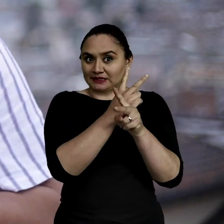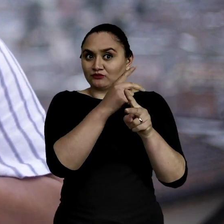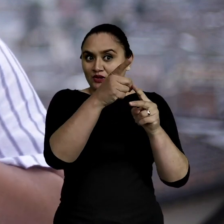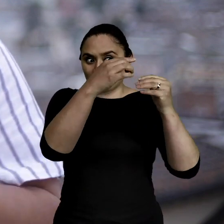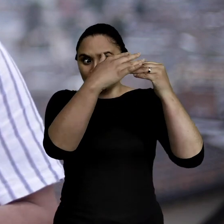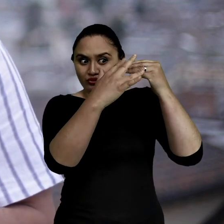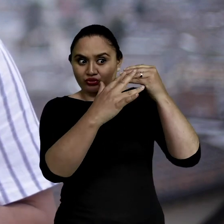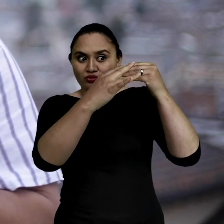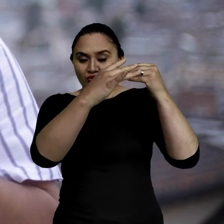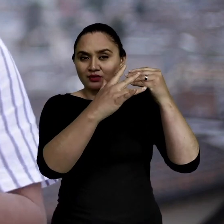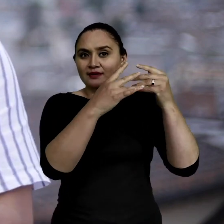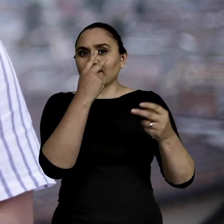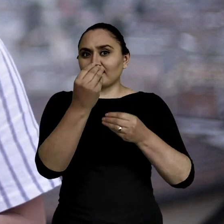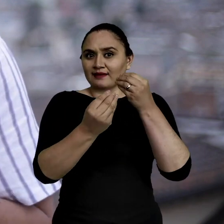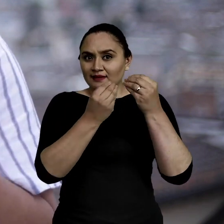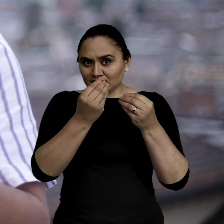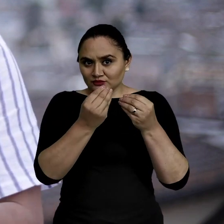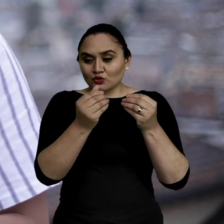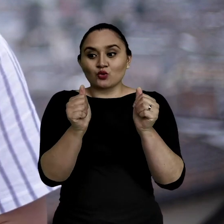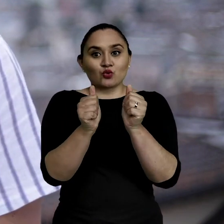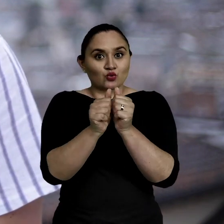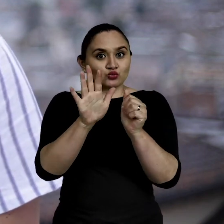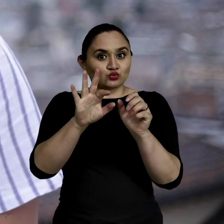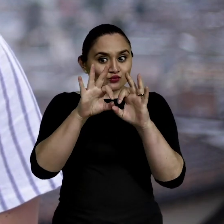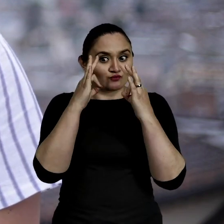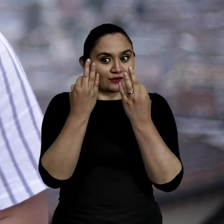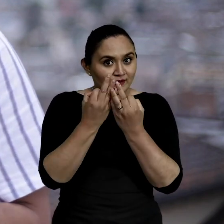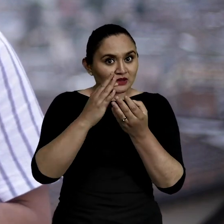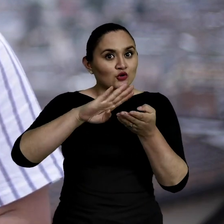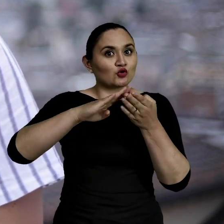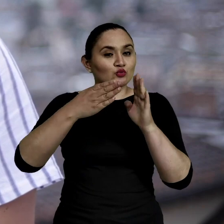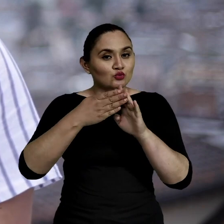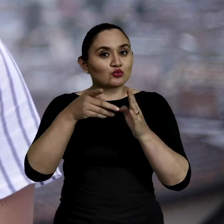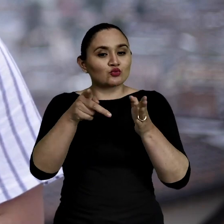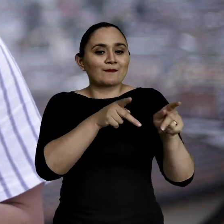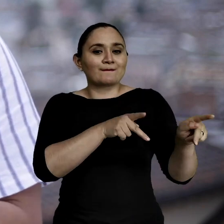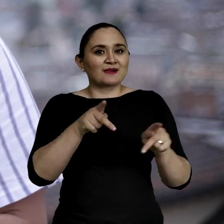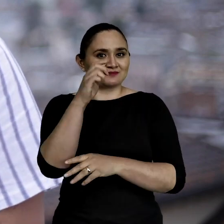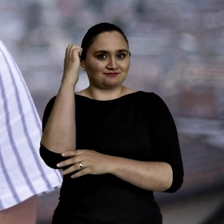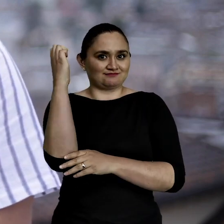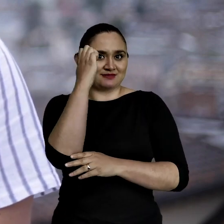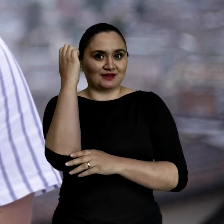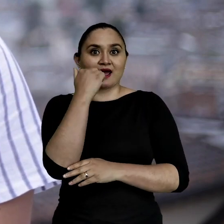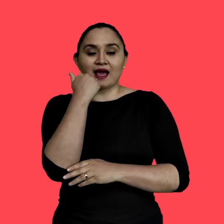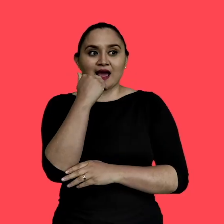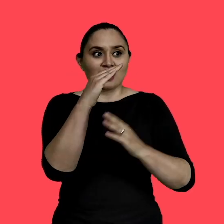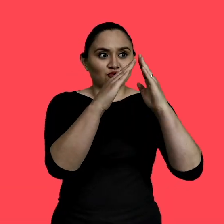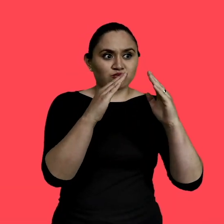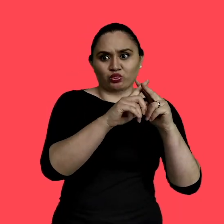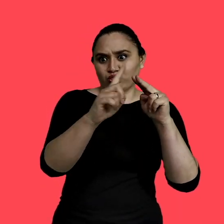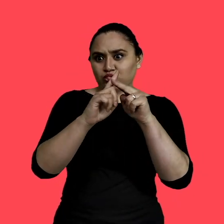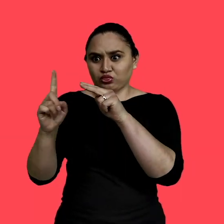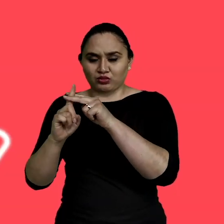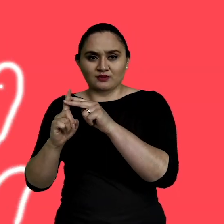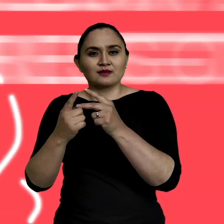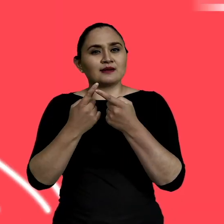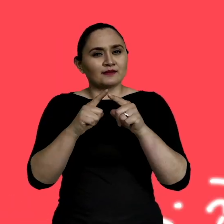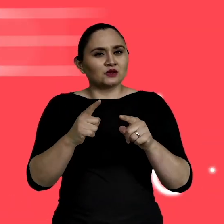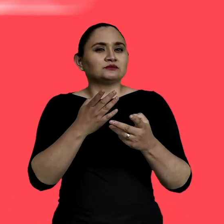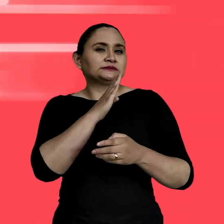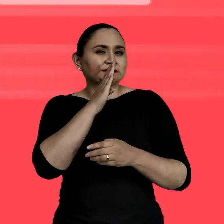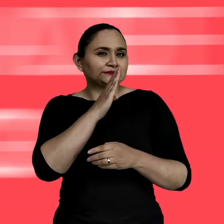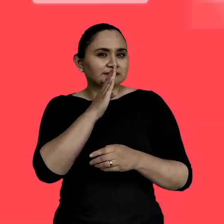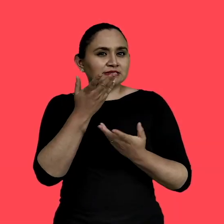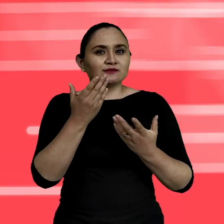elaborar con tu familia y con tu comunidad un plan de emergencia en caso de que requieras de una evacuación. Pero siempre de